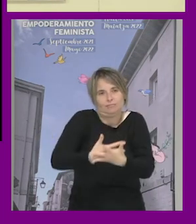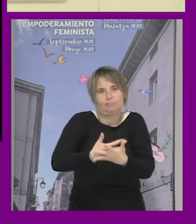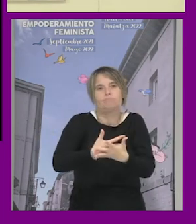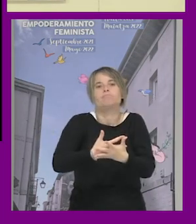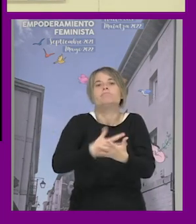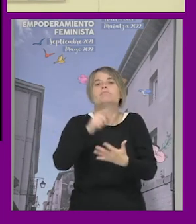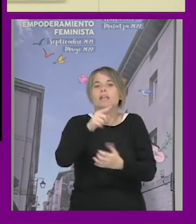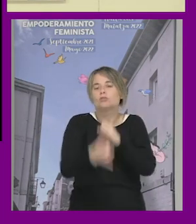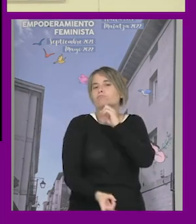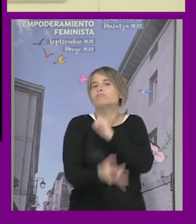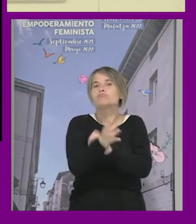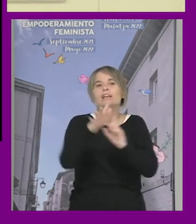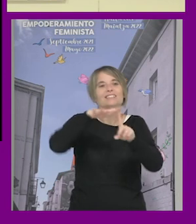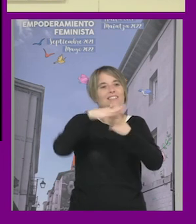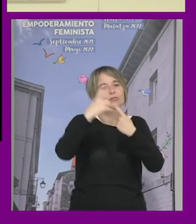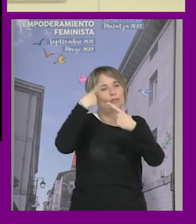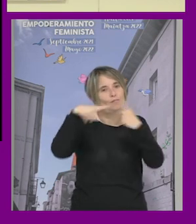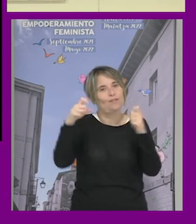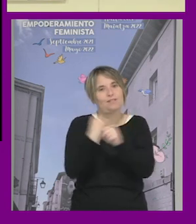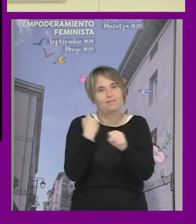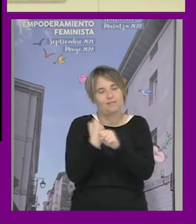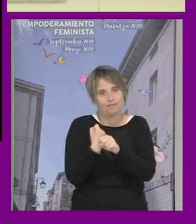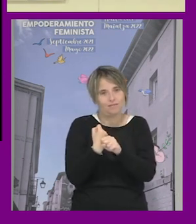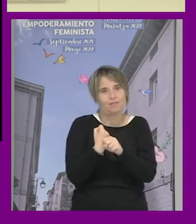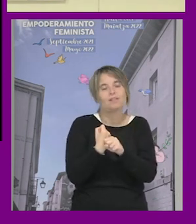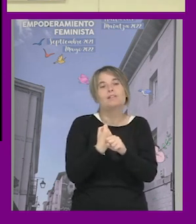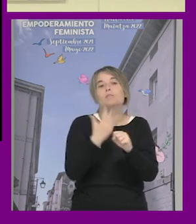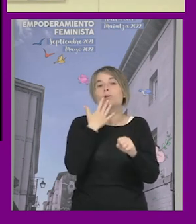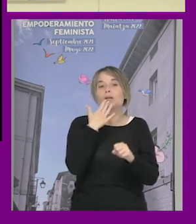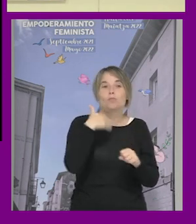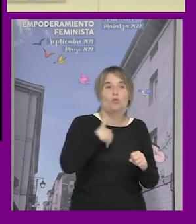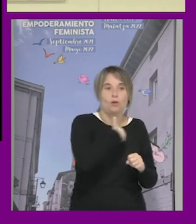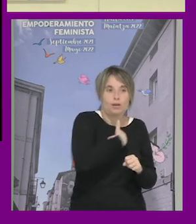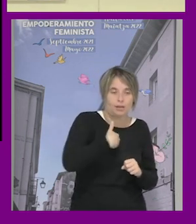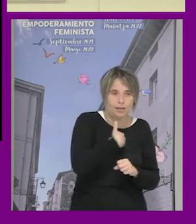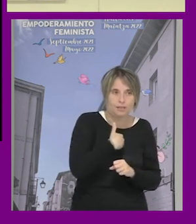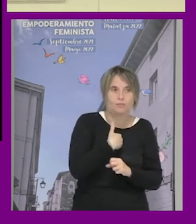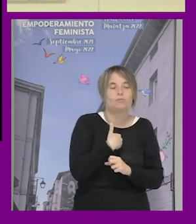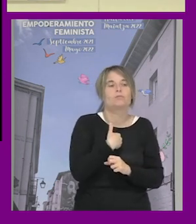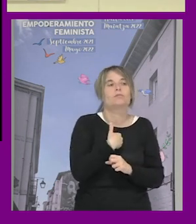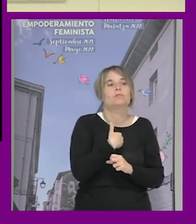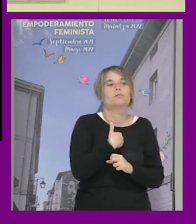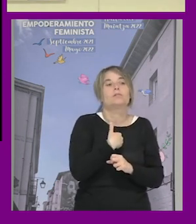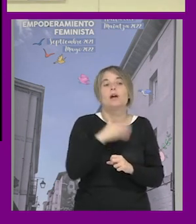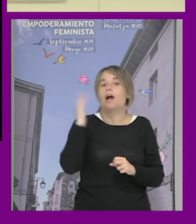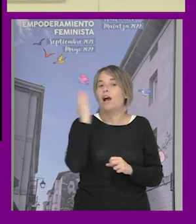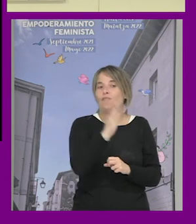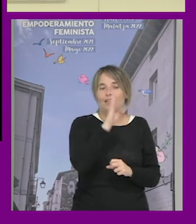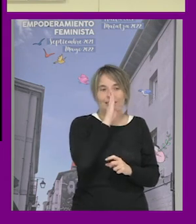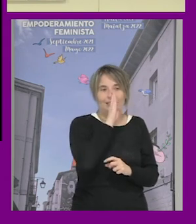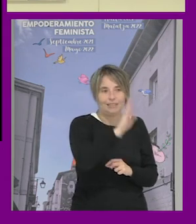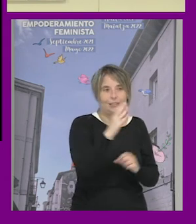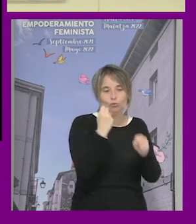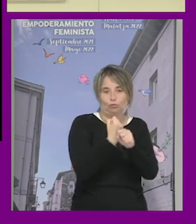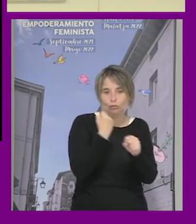generaban una situación diferente de empleabilidad por lo tanto estaba el género que afectaba directamente la